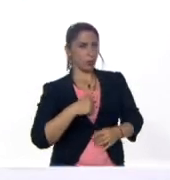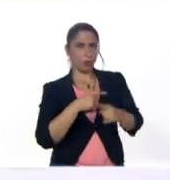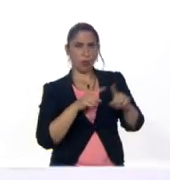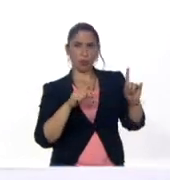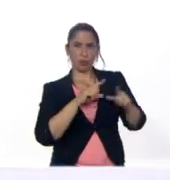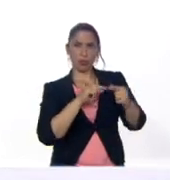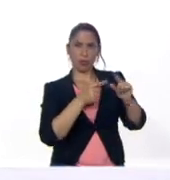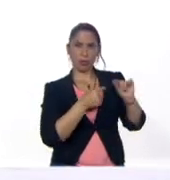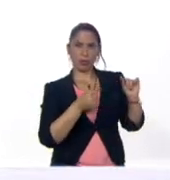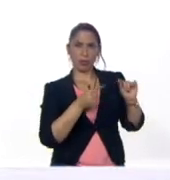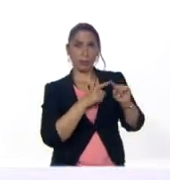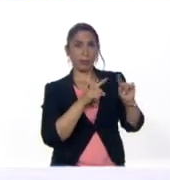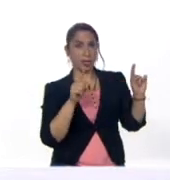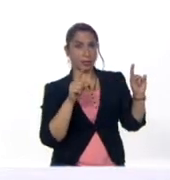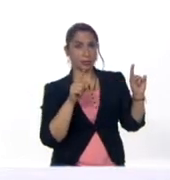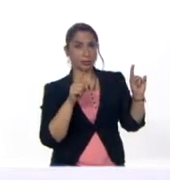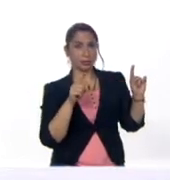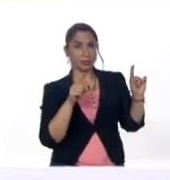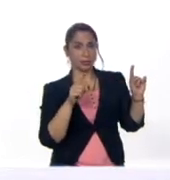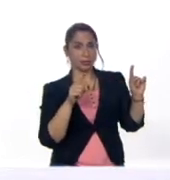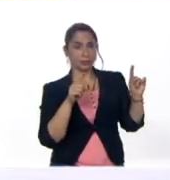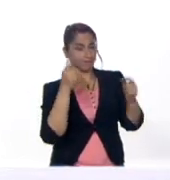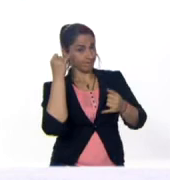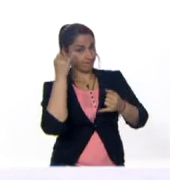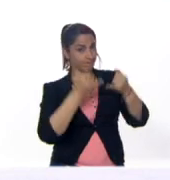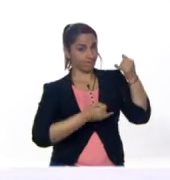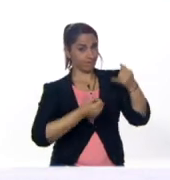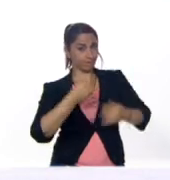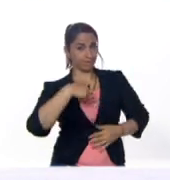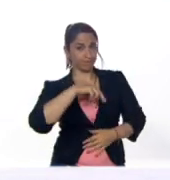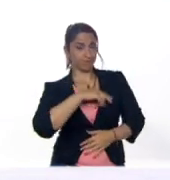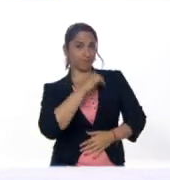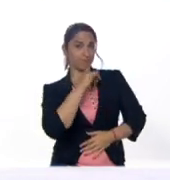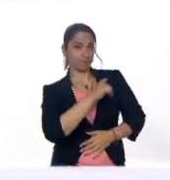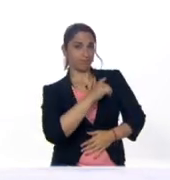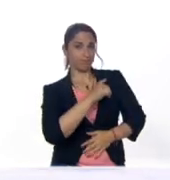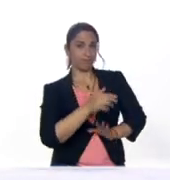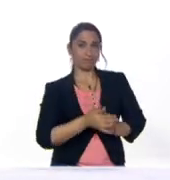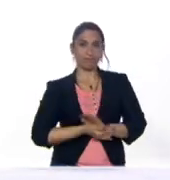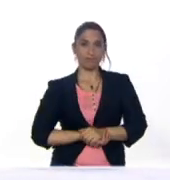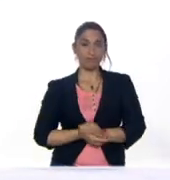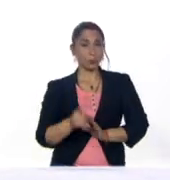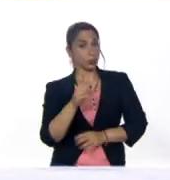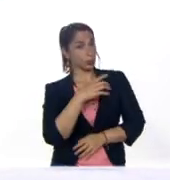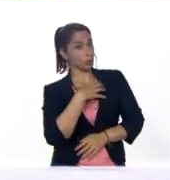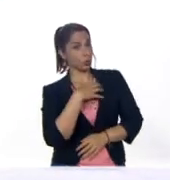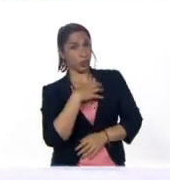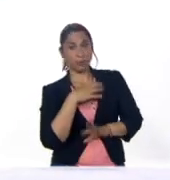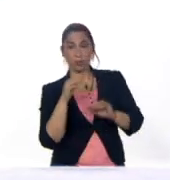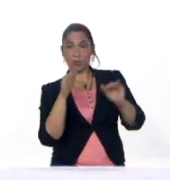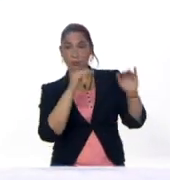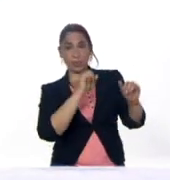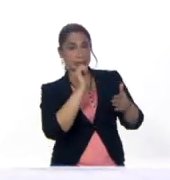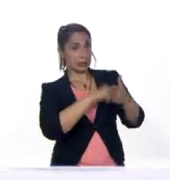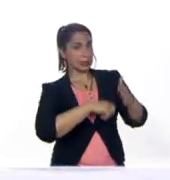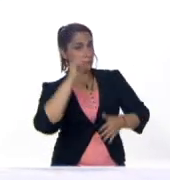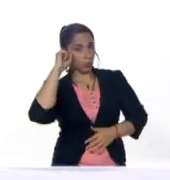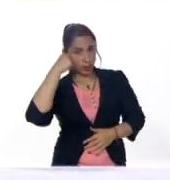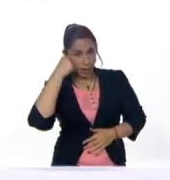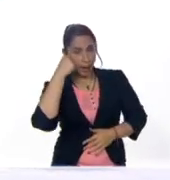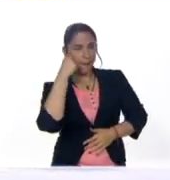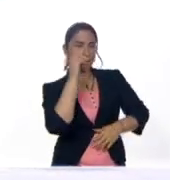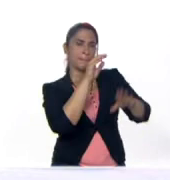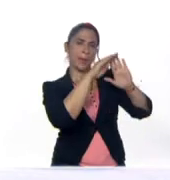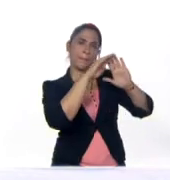pero llegamos al final de nuestro segmento y no podemos despedirnos sin recordar las medidas de